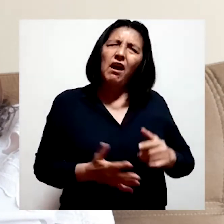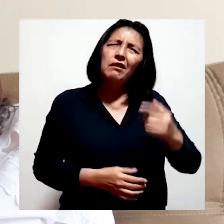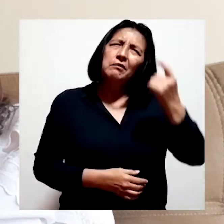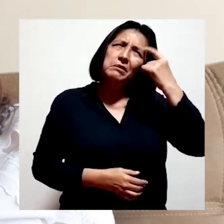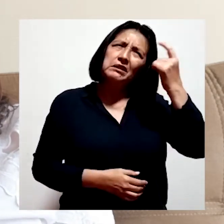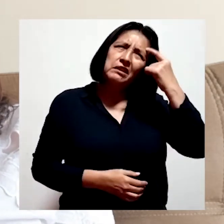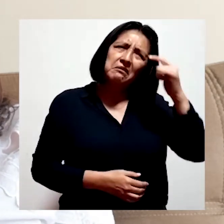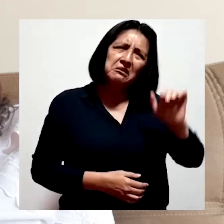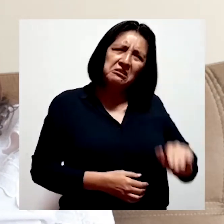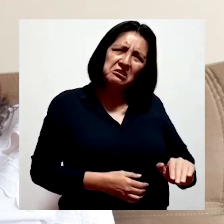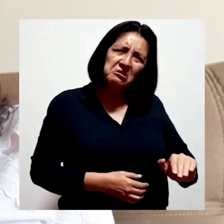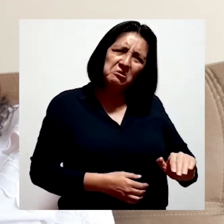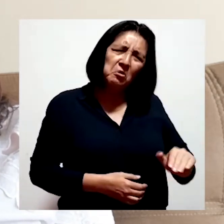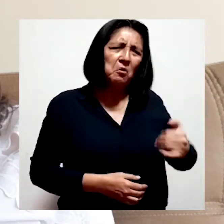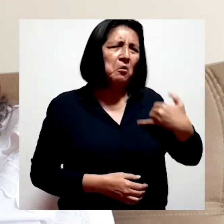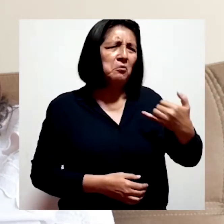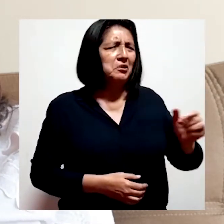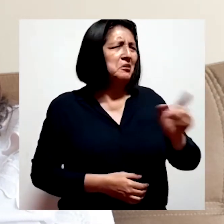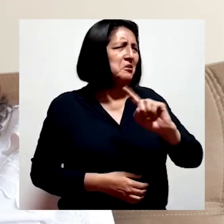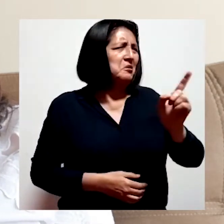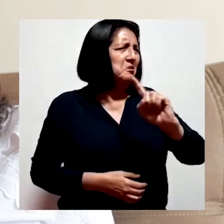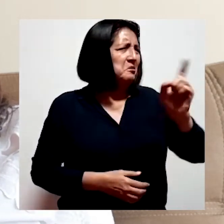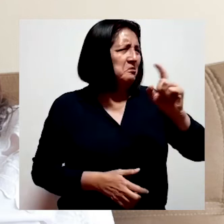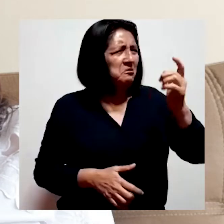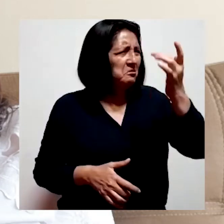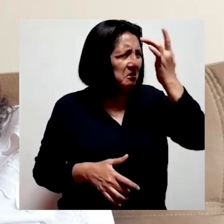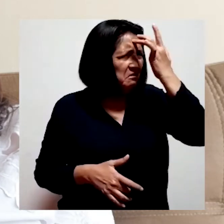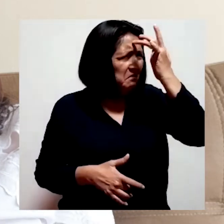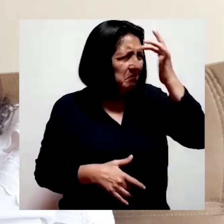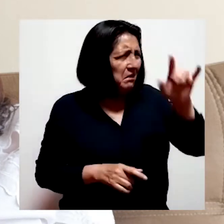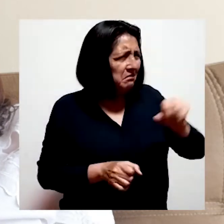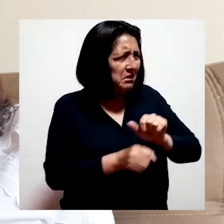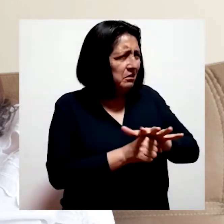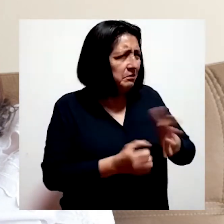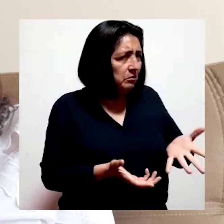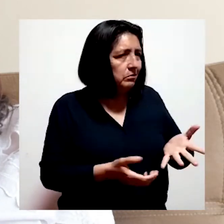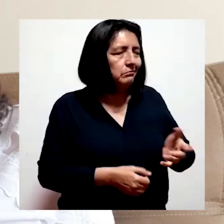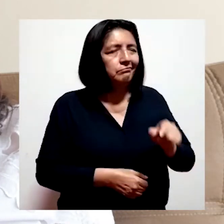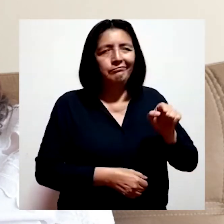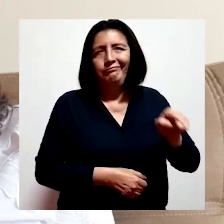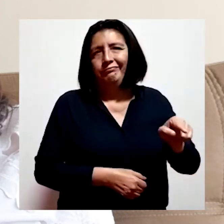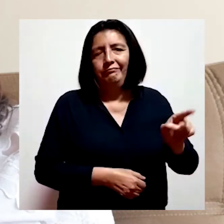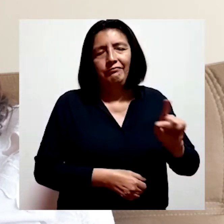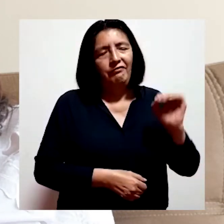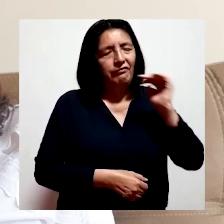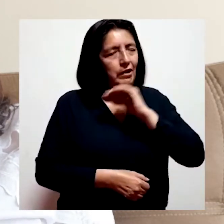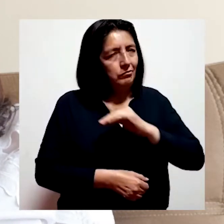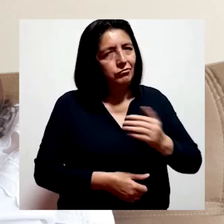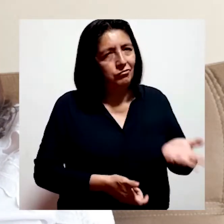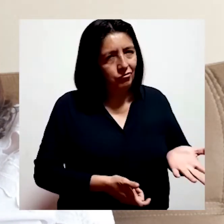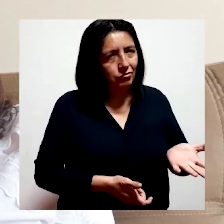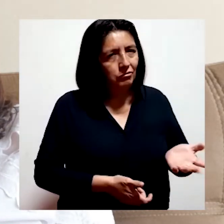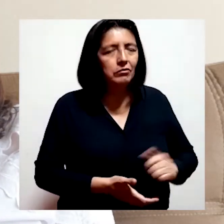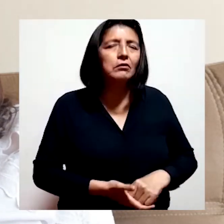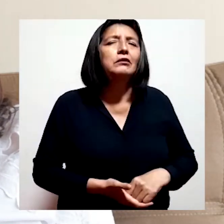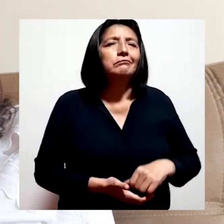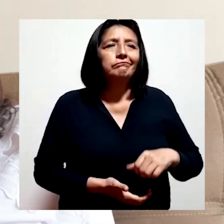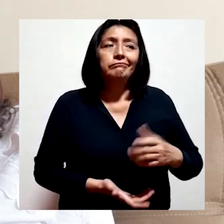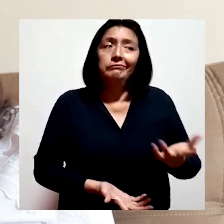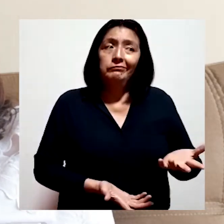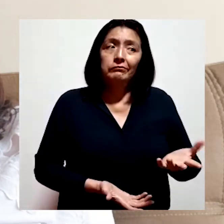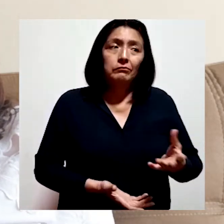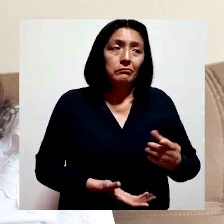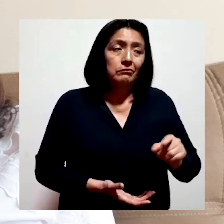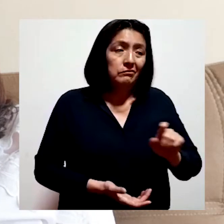niños y las personas jóvenes no contraían la enfermedad o el virus. Pero eso es totalmente falso. Muchos de ellos no